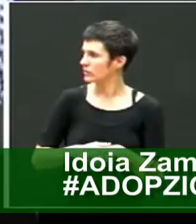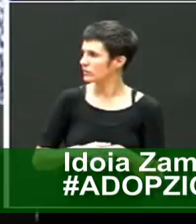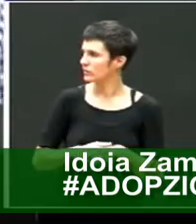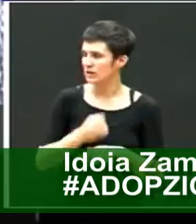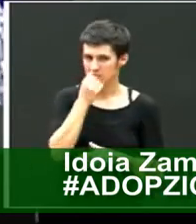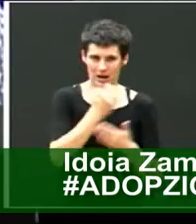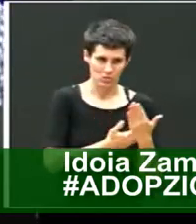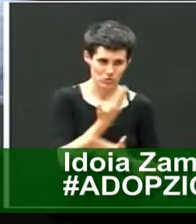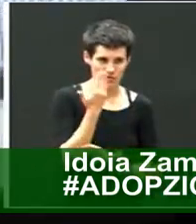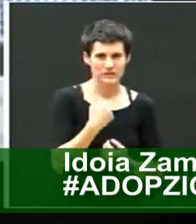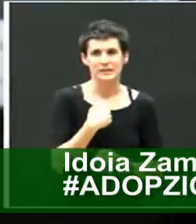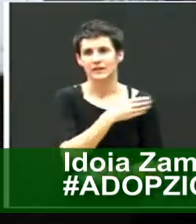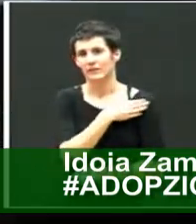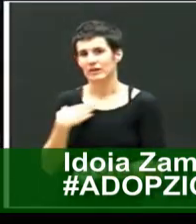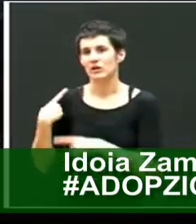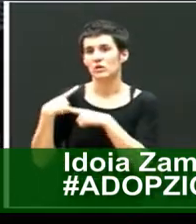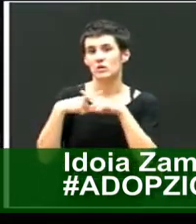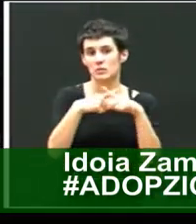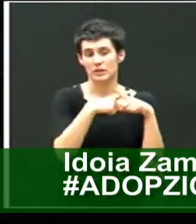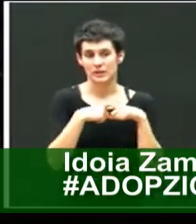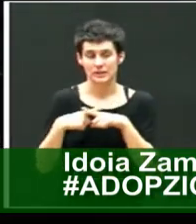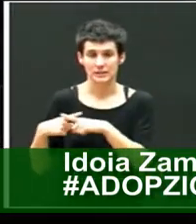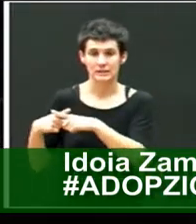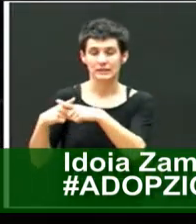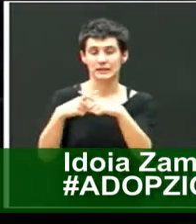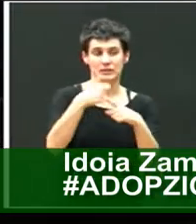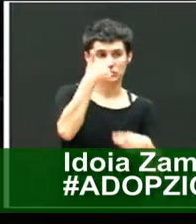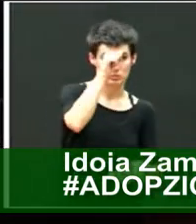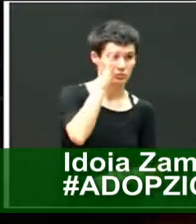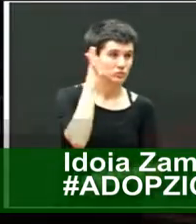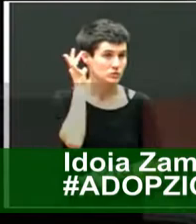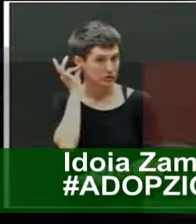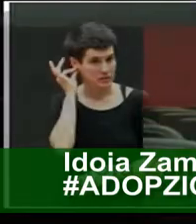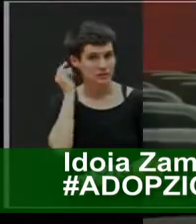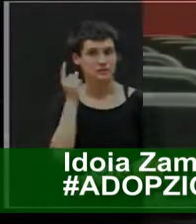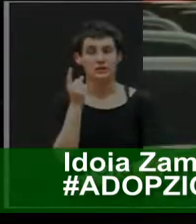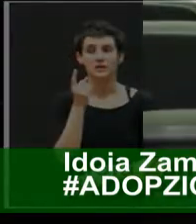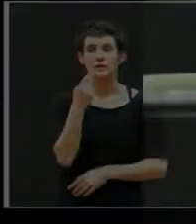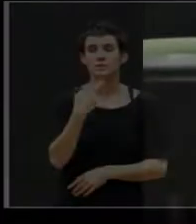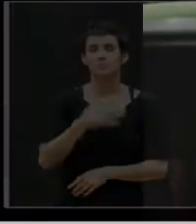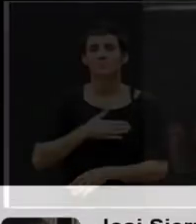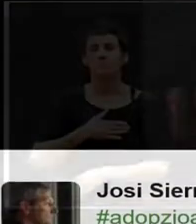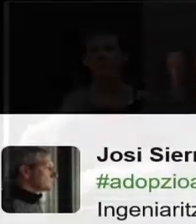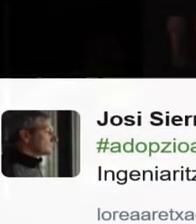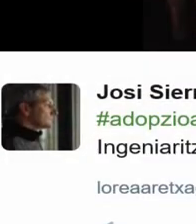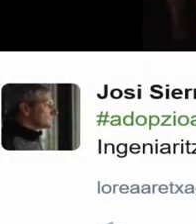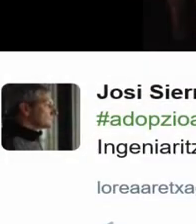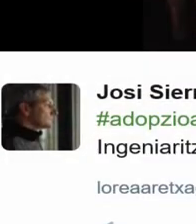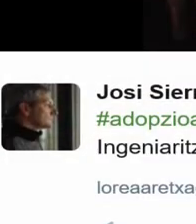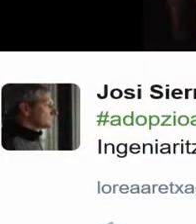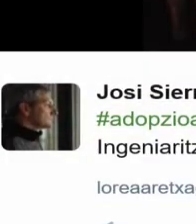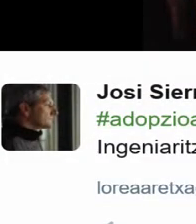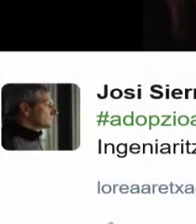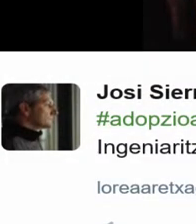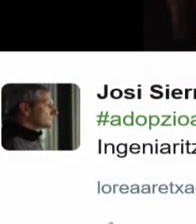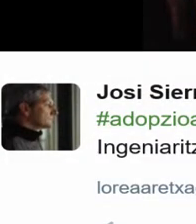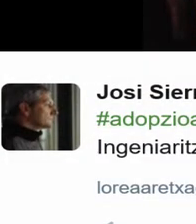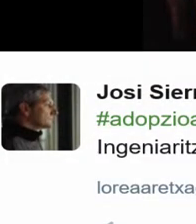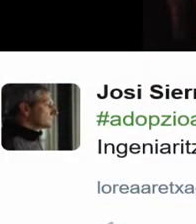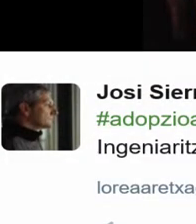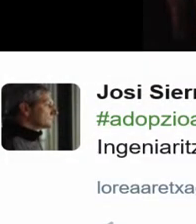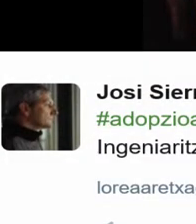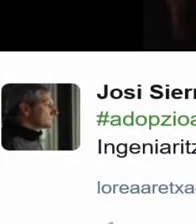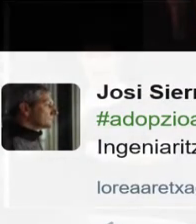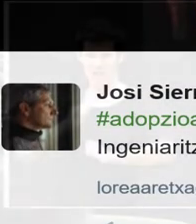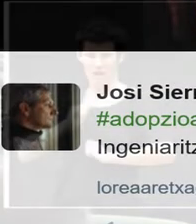Yo quiero compartir con vosotros y con vosotras mi experiencia como docente que ha sido muy enriquecedora